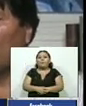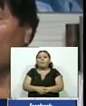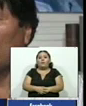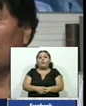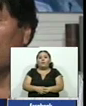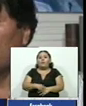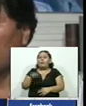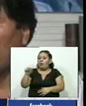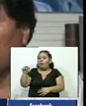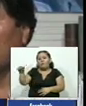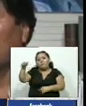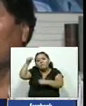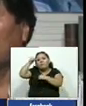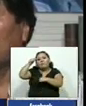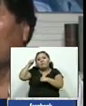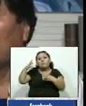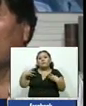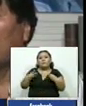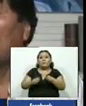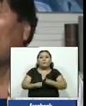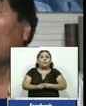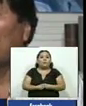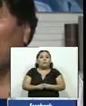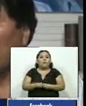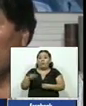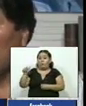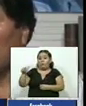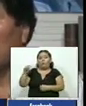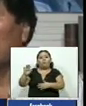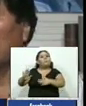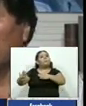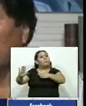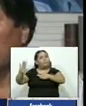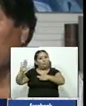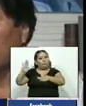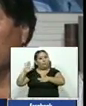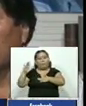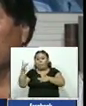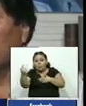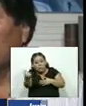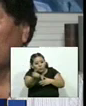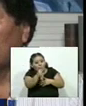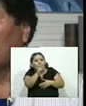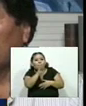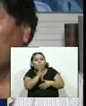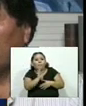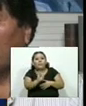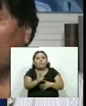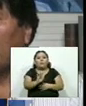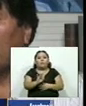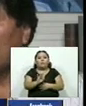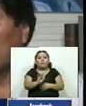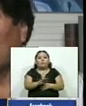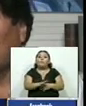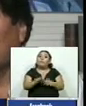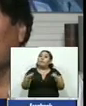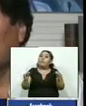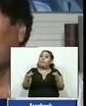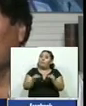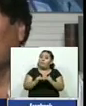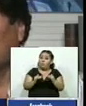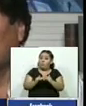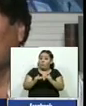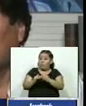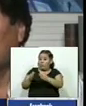con mucha conciencia social con mucho compromiso por los humildes y además de eso como